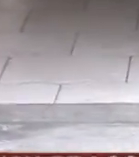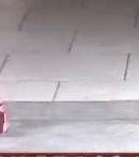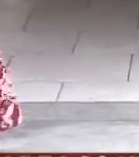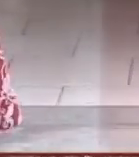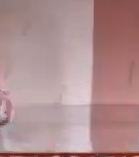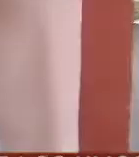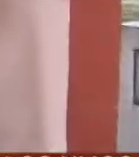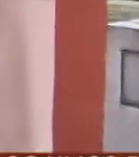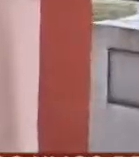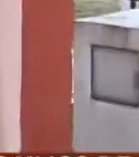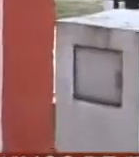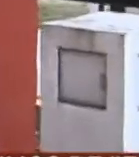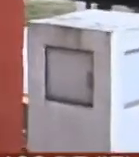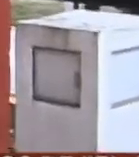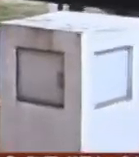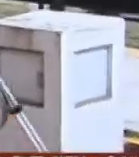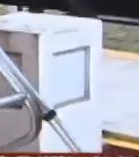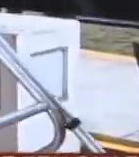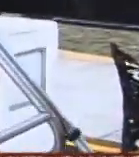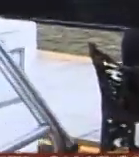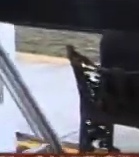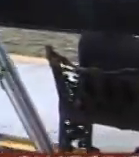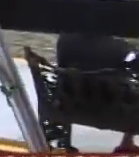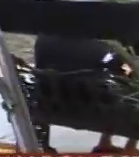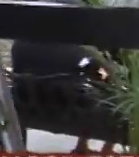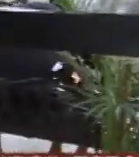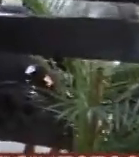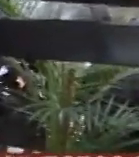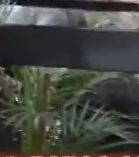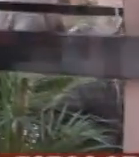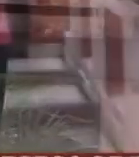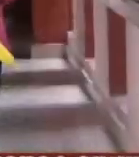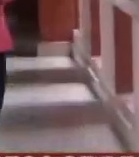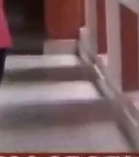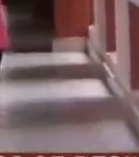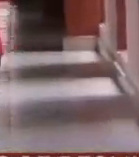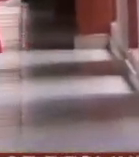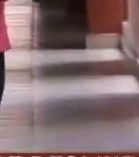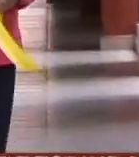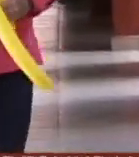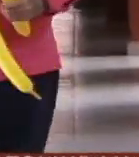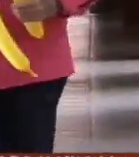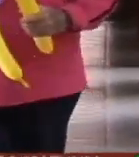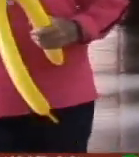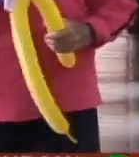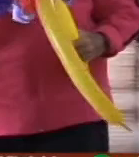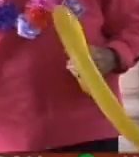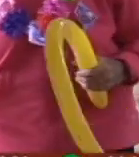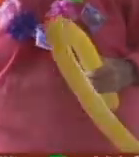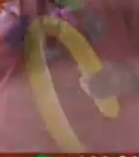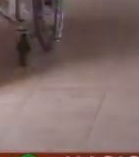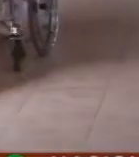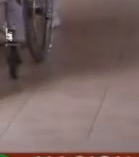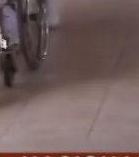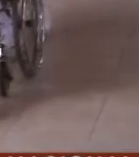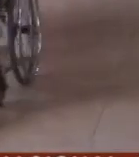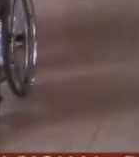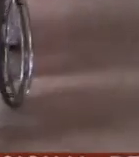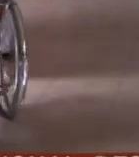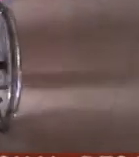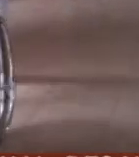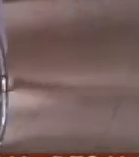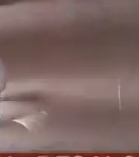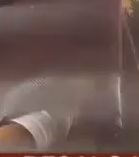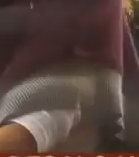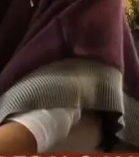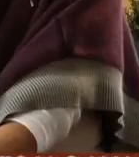médico tratante entre otras labores si bien estas actividades las puede llevar a cabo algún familiar los cuidadores y enfermeros están capacitados